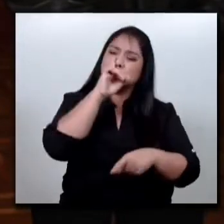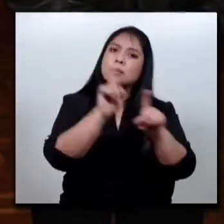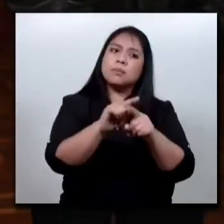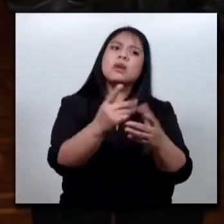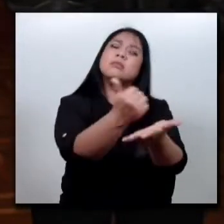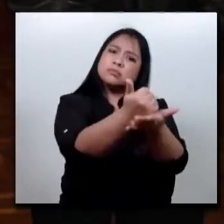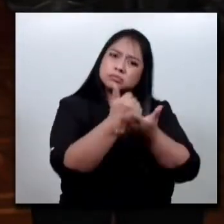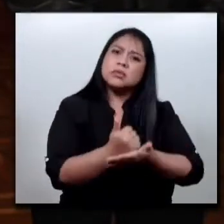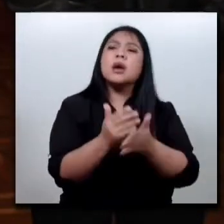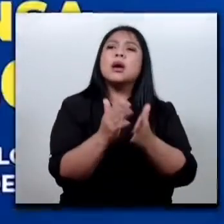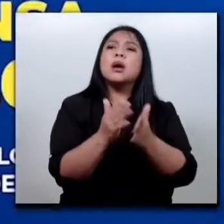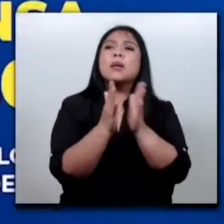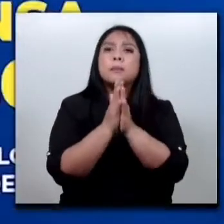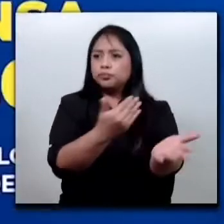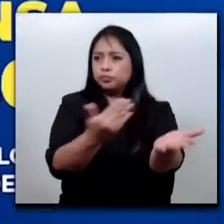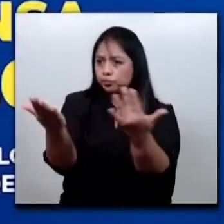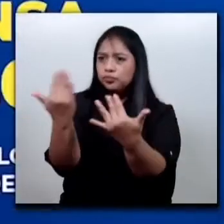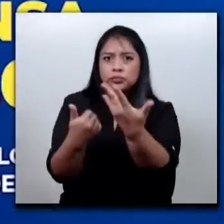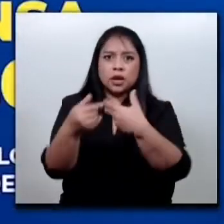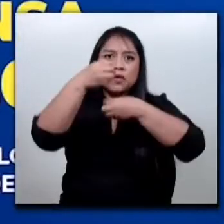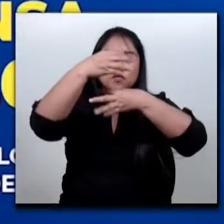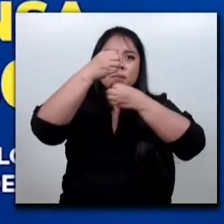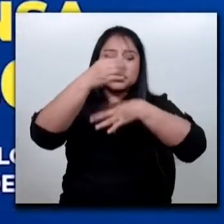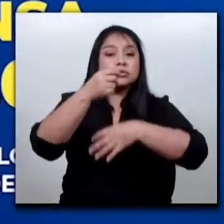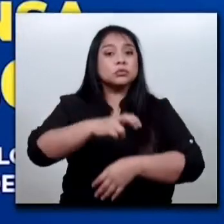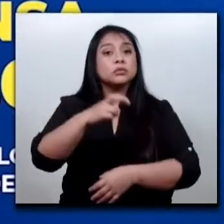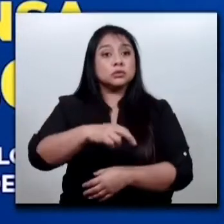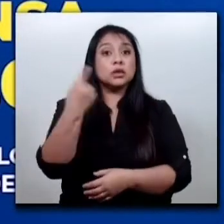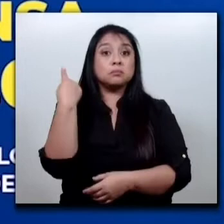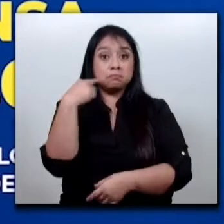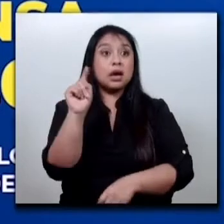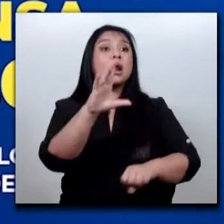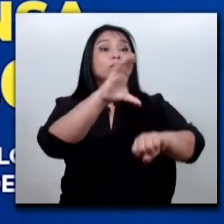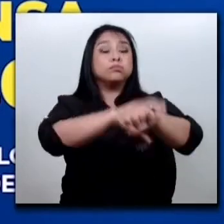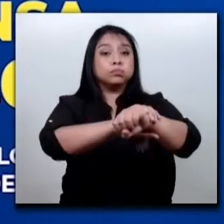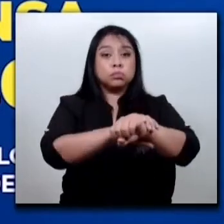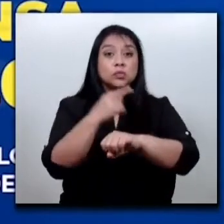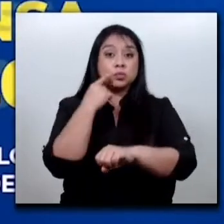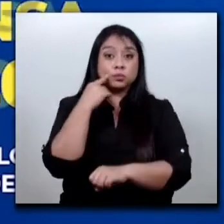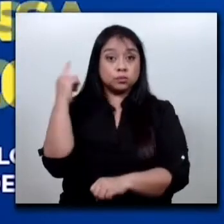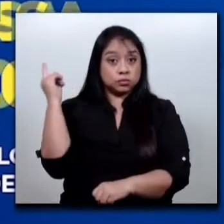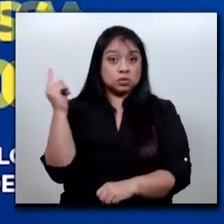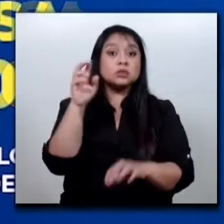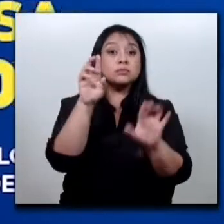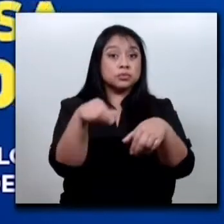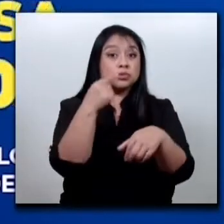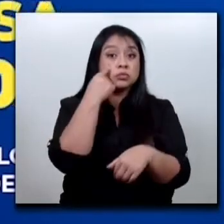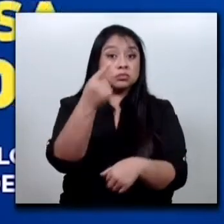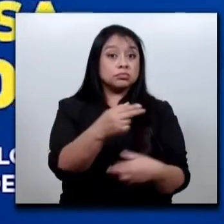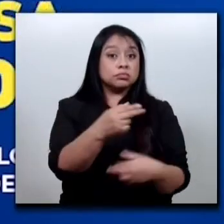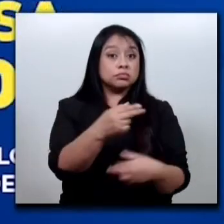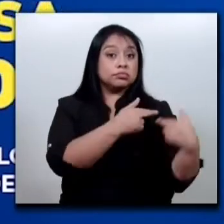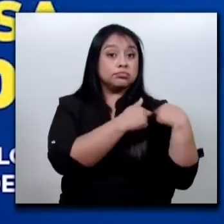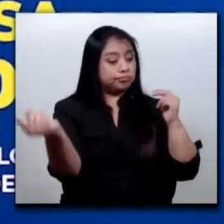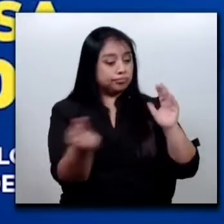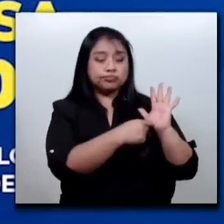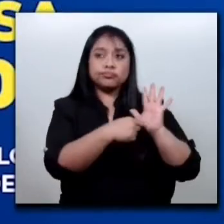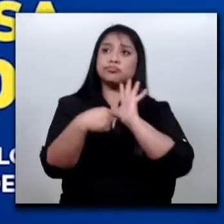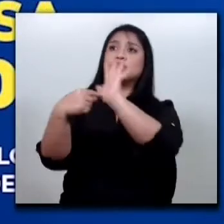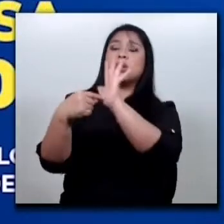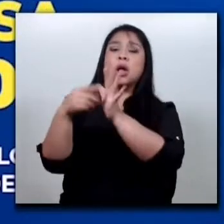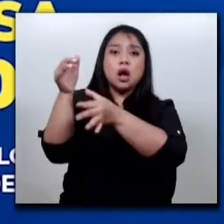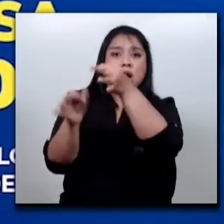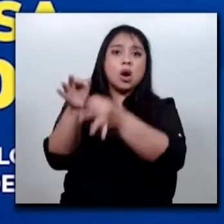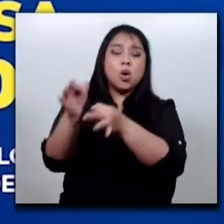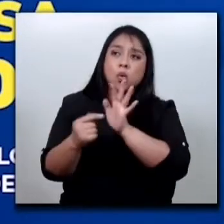brindando la información necesaria que lleve a la captura de los supuestos responsables para presentarlos ante los tribunales de justicia y